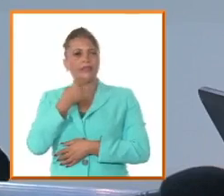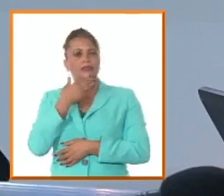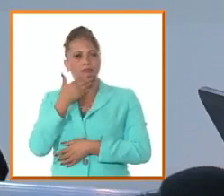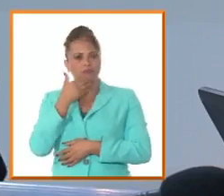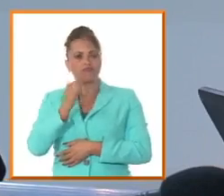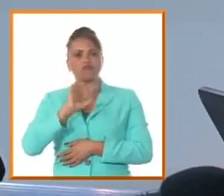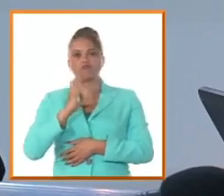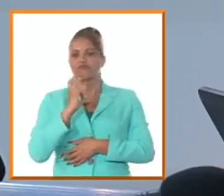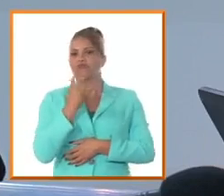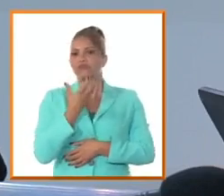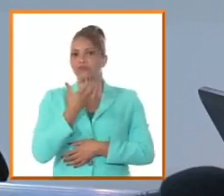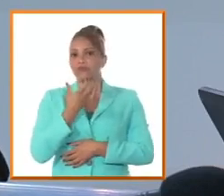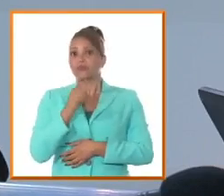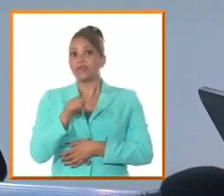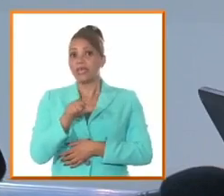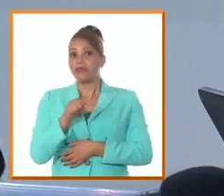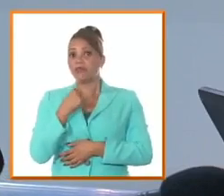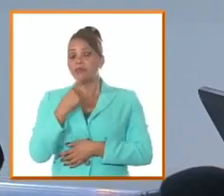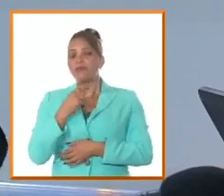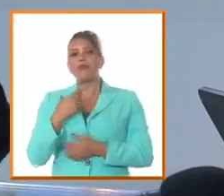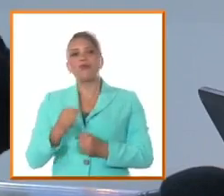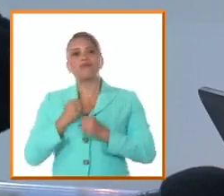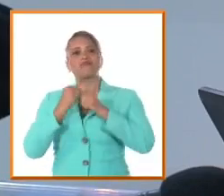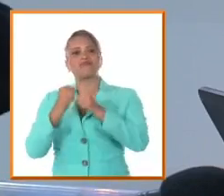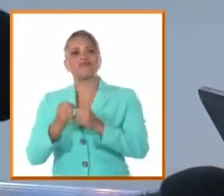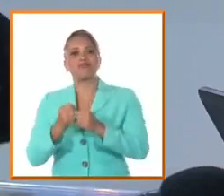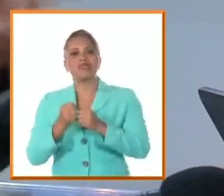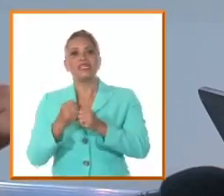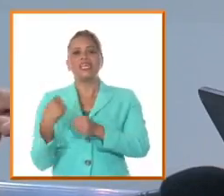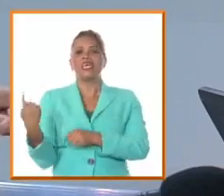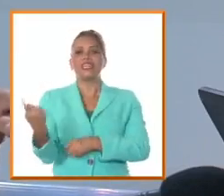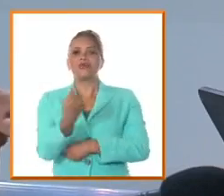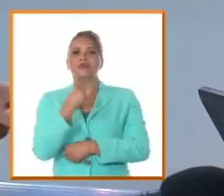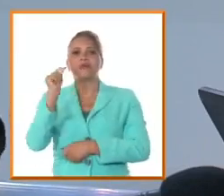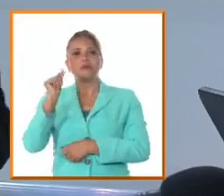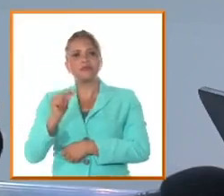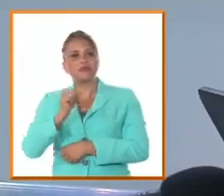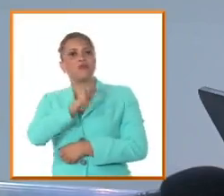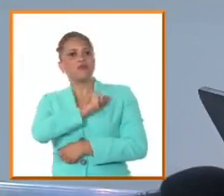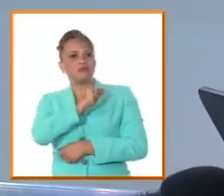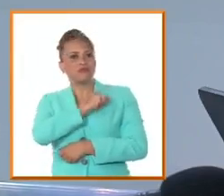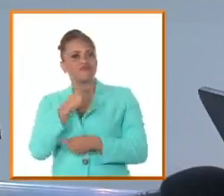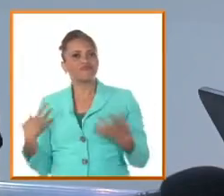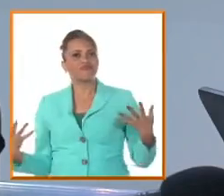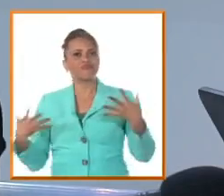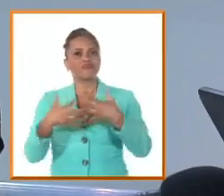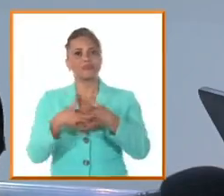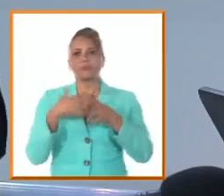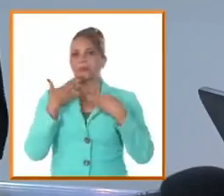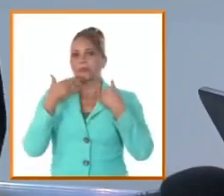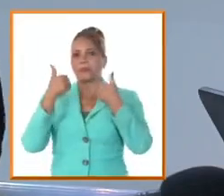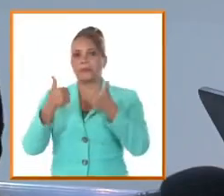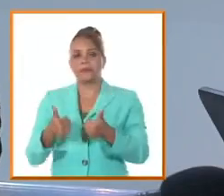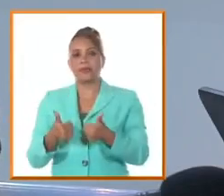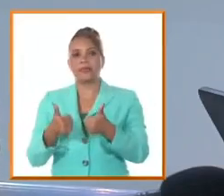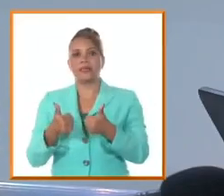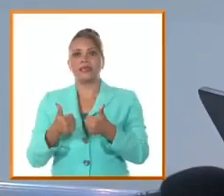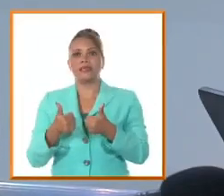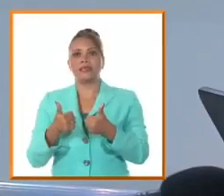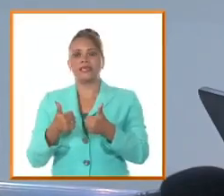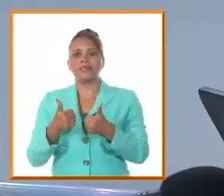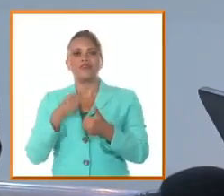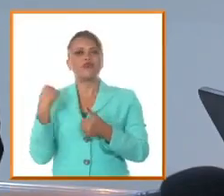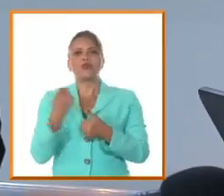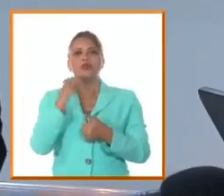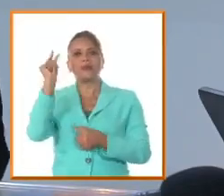y esto marca mucho las simpatías que lo rodean prácticamente es un imán de